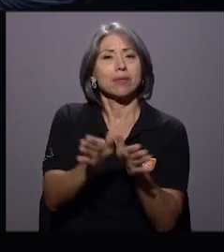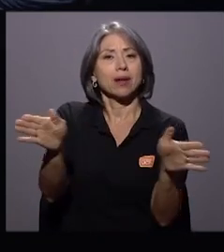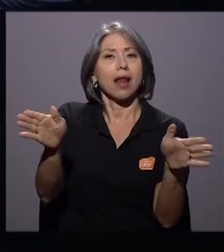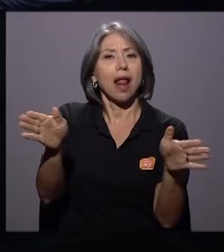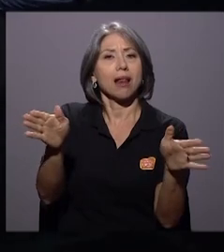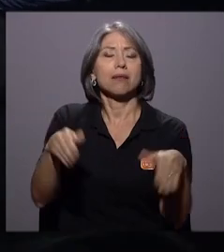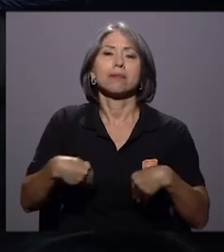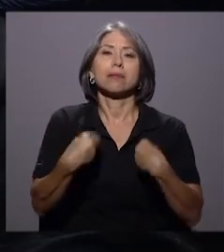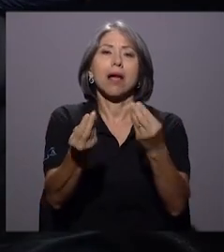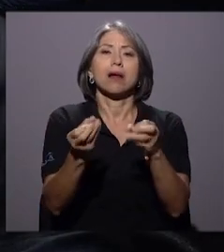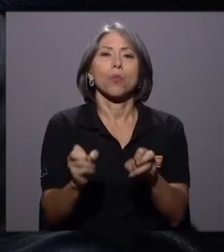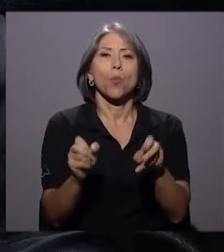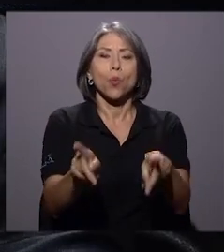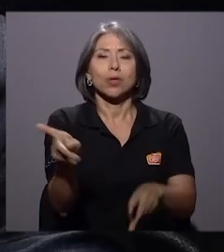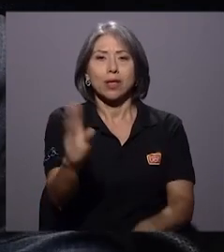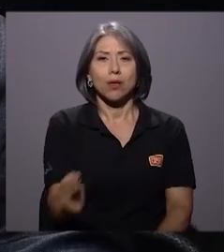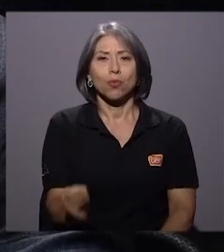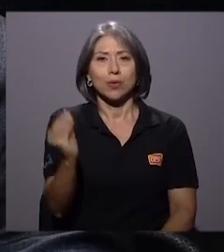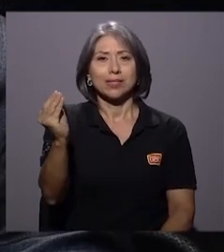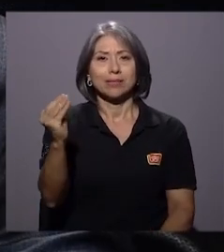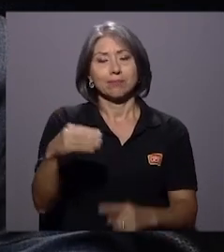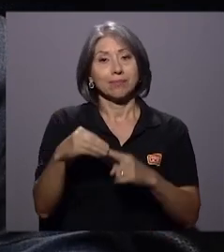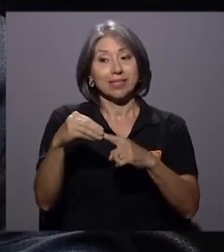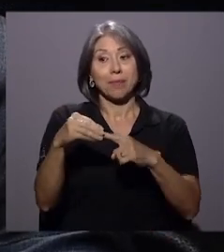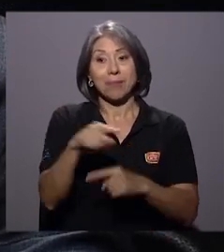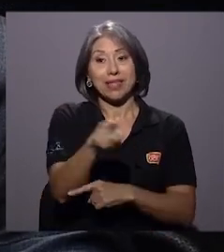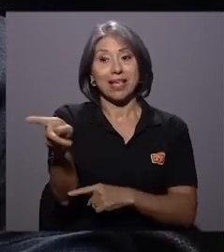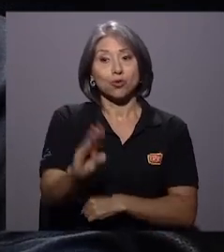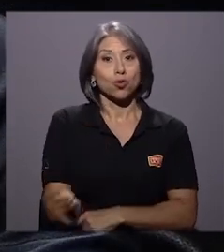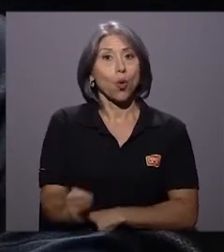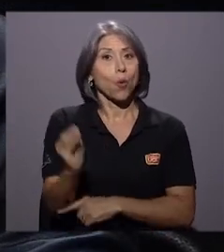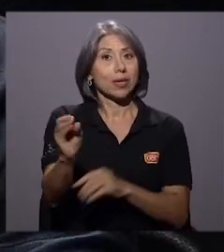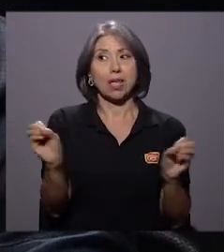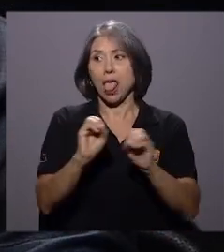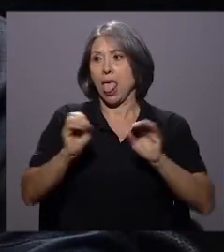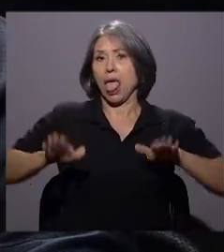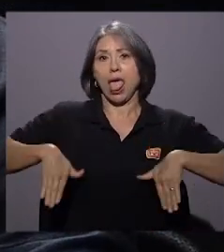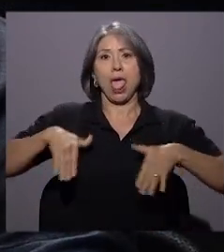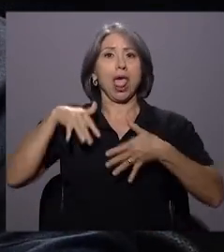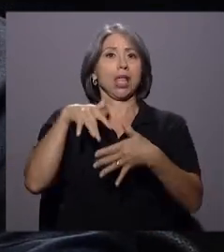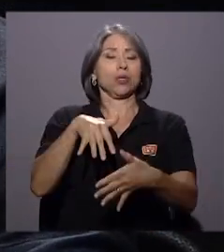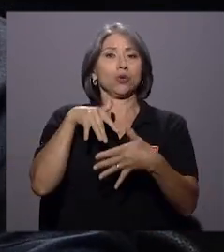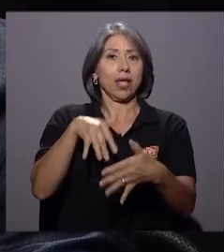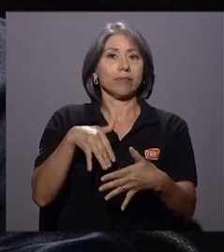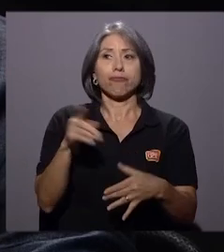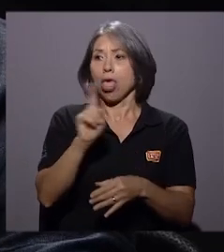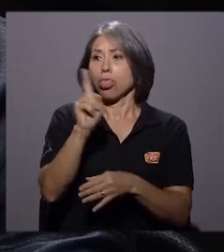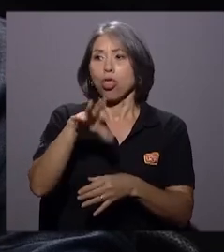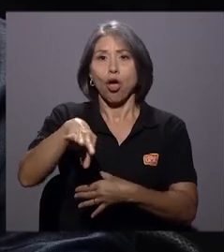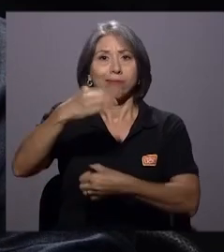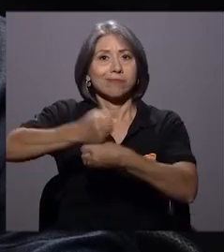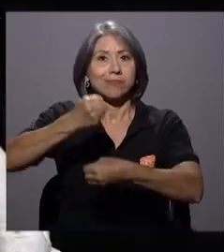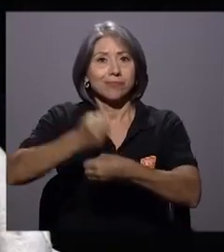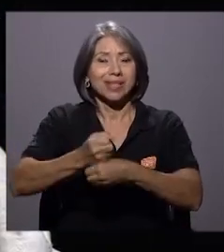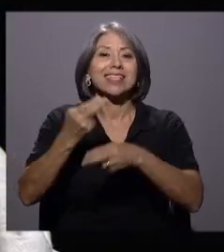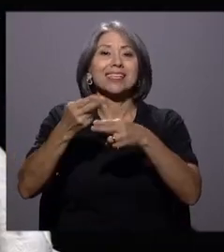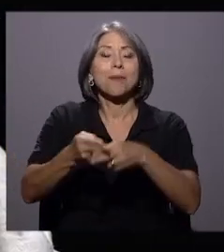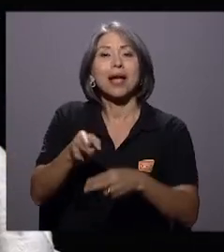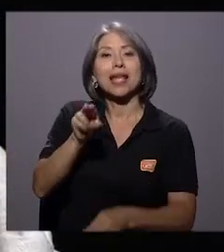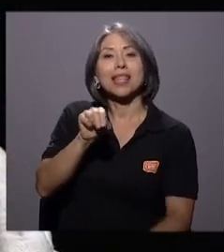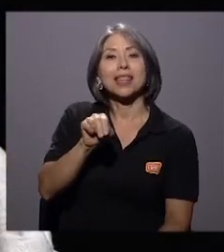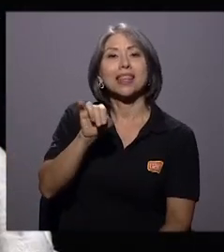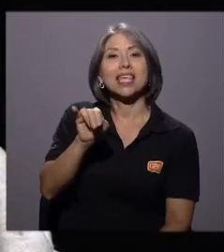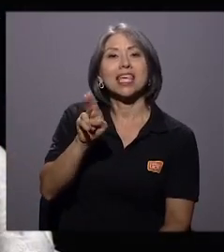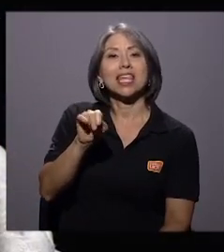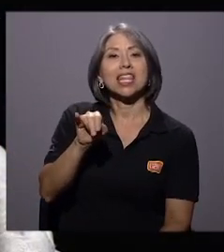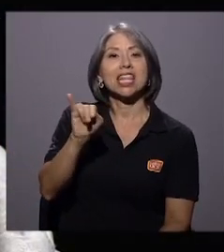jóvenes, principalmente a aquellos que se encuentran fuera del sistema educativo y que tampoco están en el mercado laboral, lo que llamamos ninis, ¿verdad? Los jóvenes que